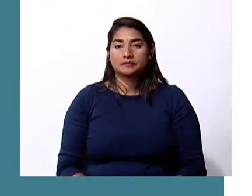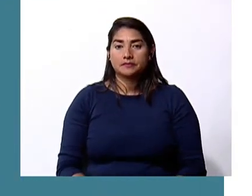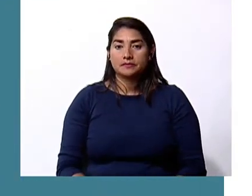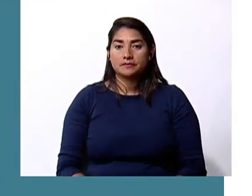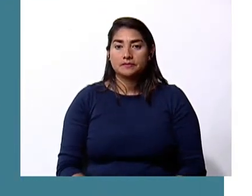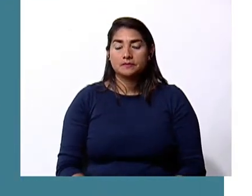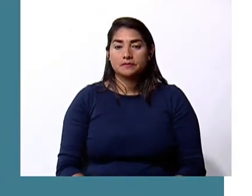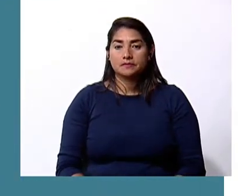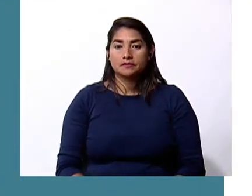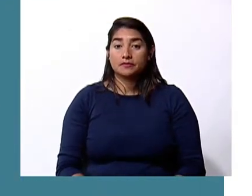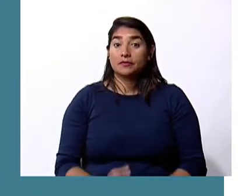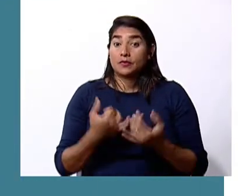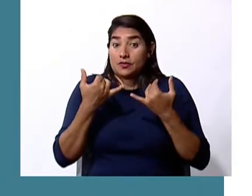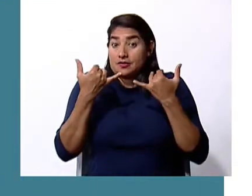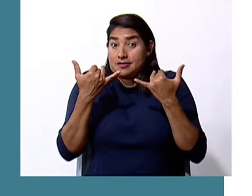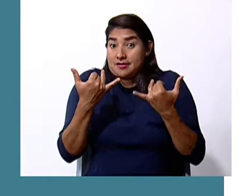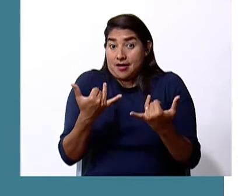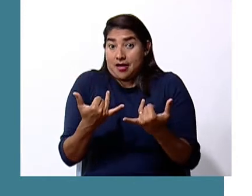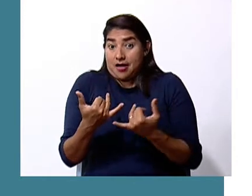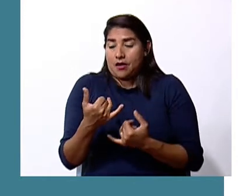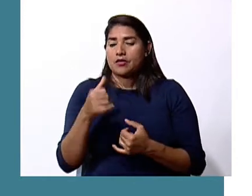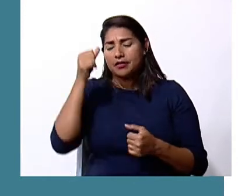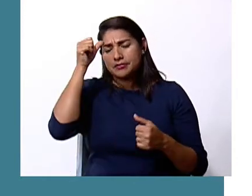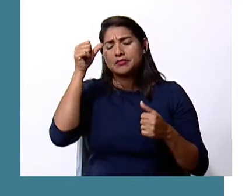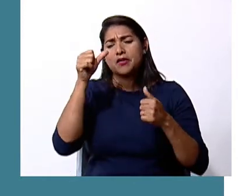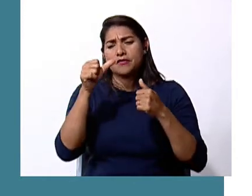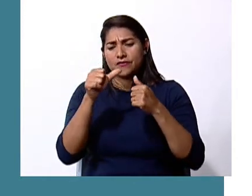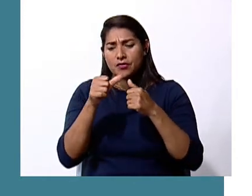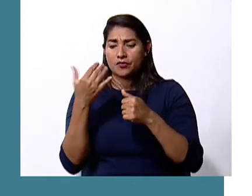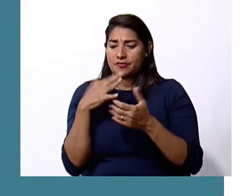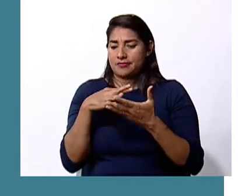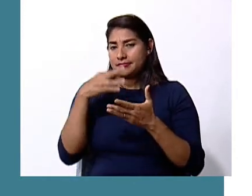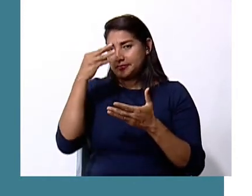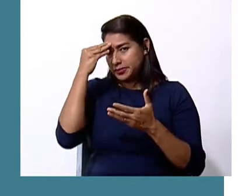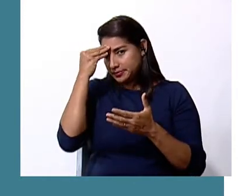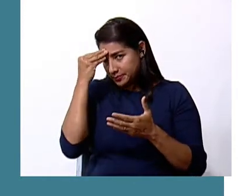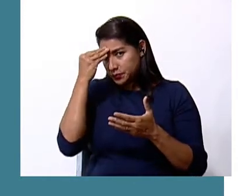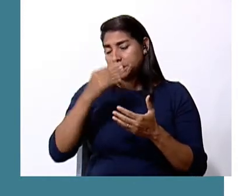Y ahora vamos a recordar lo aprendido